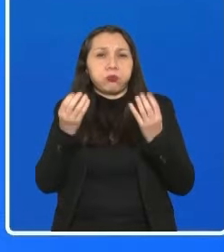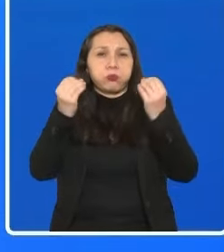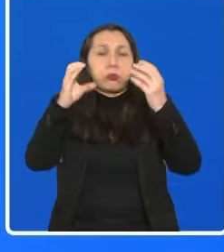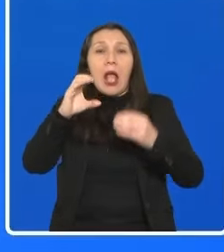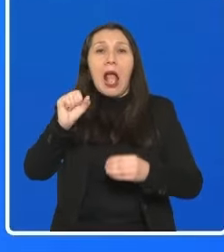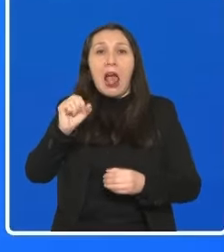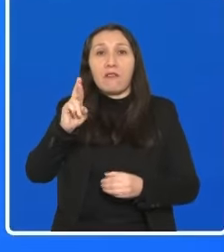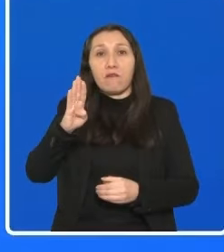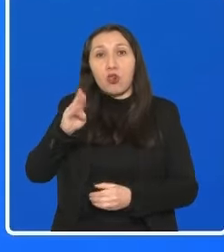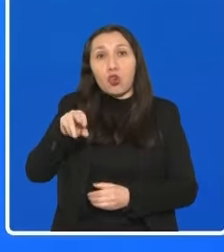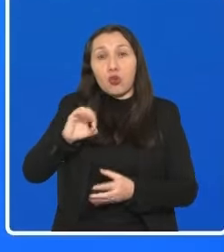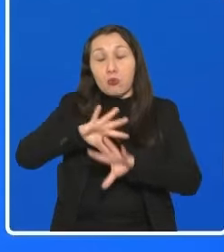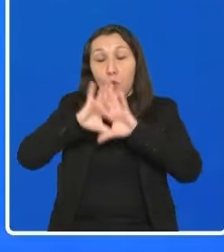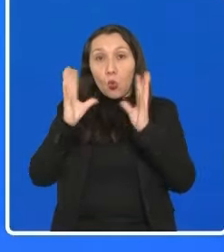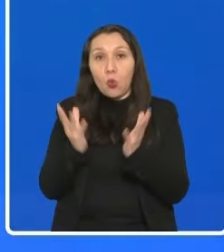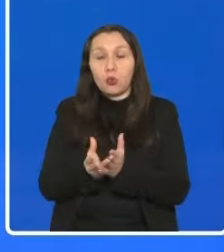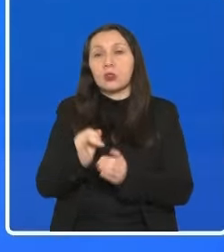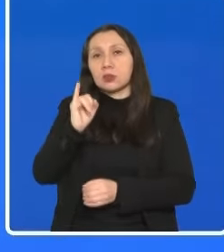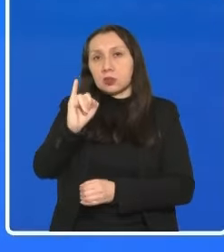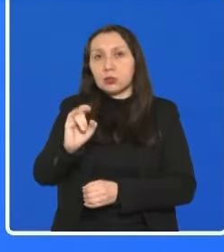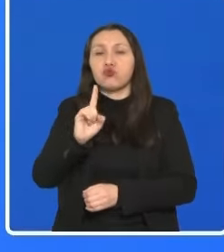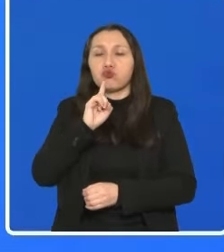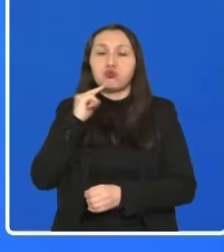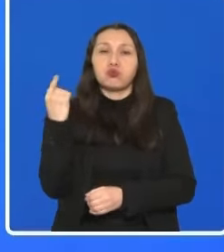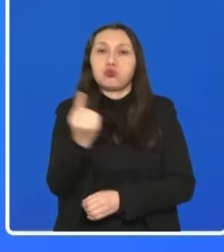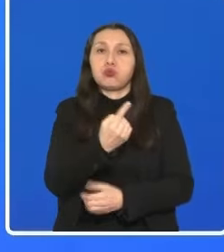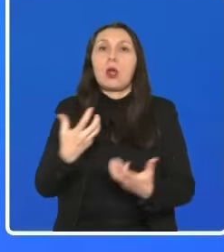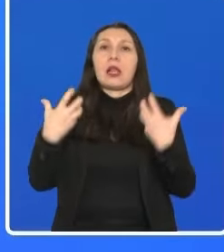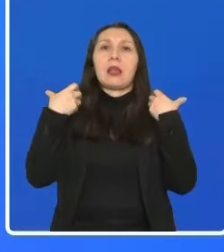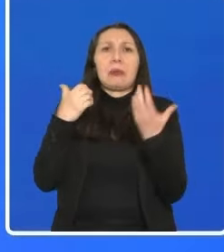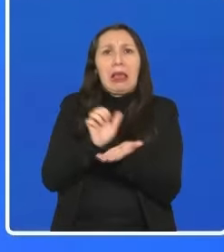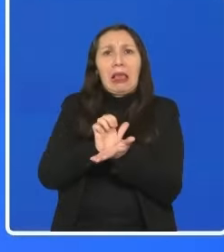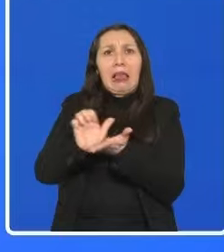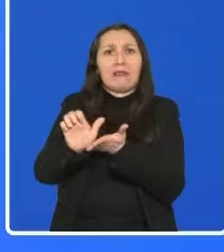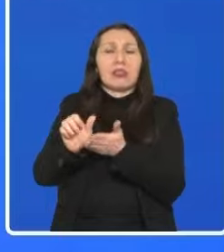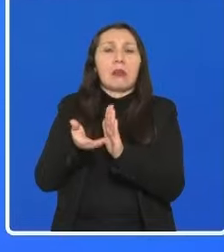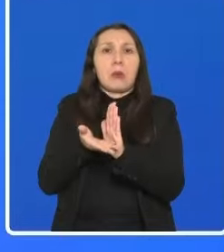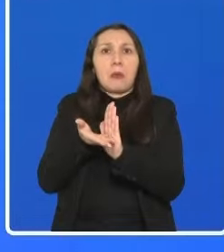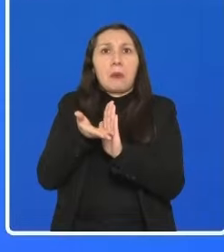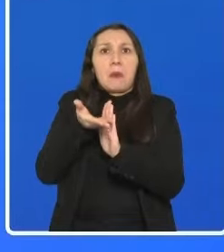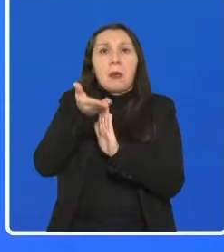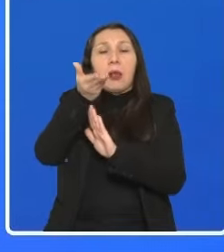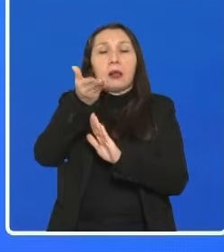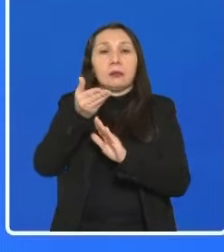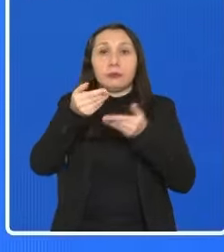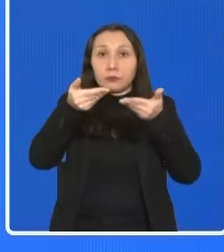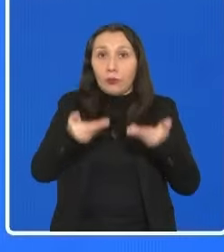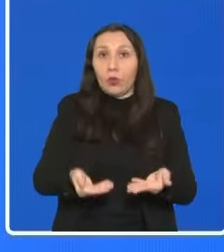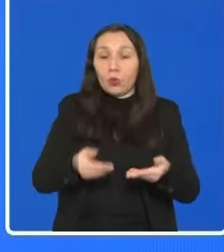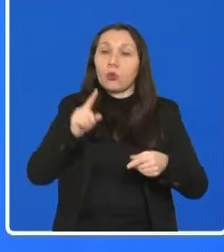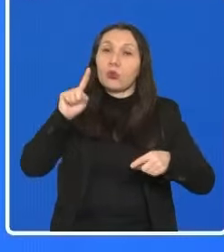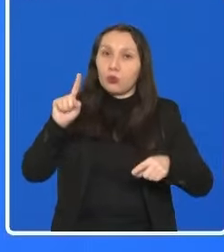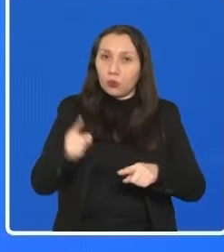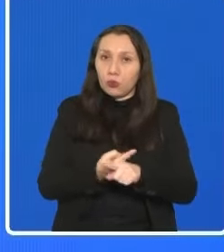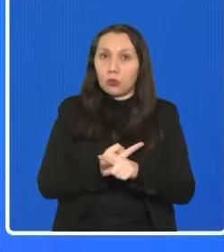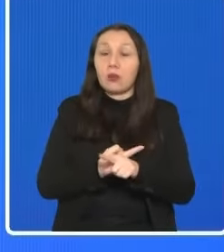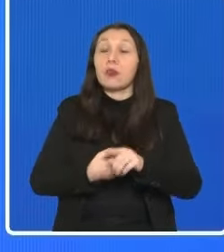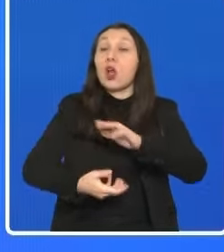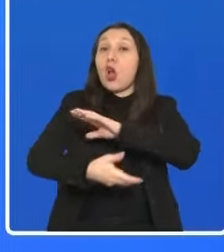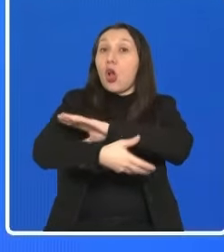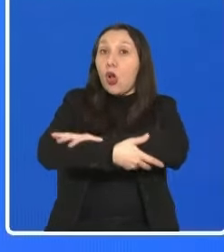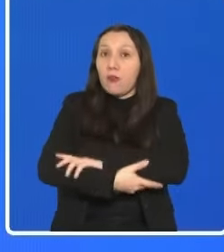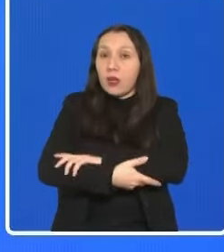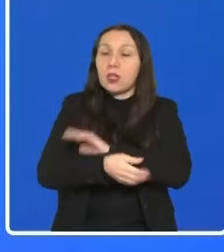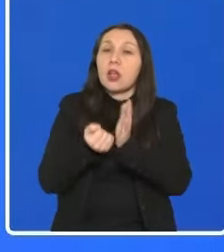mundial. Sí tenemos una responsabilidad en evitar que esto siga creciendo. Y hoy día, nuevamente, con este convenio